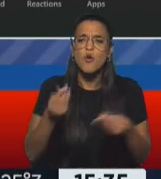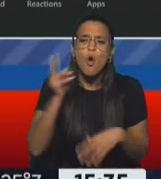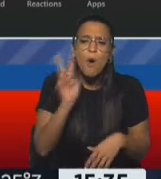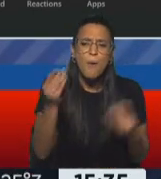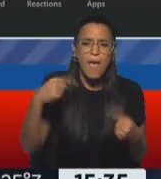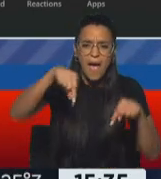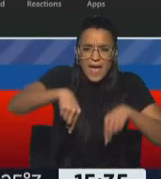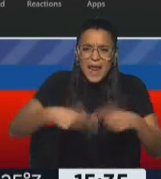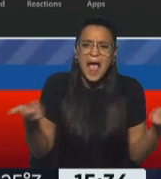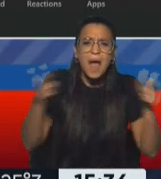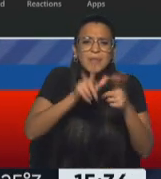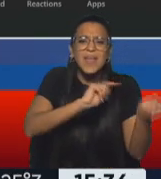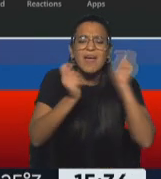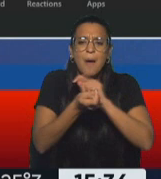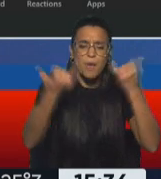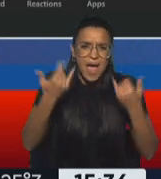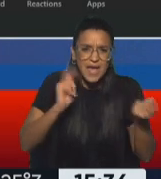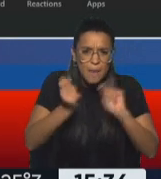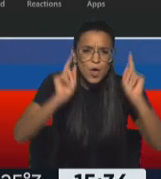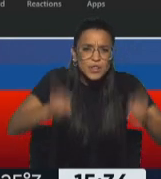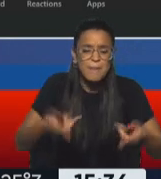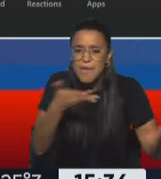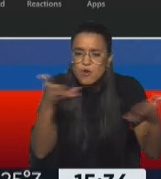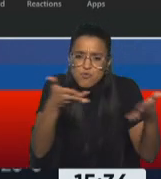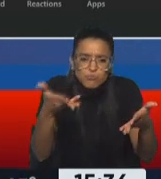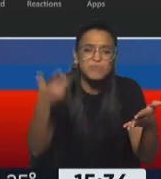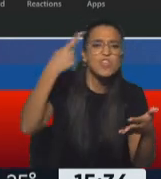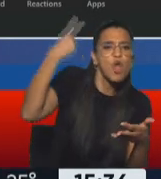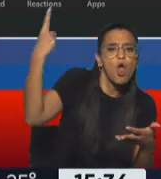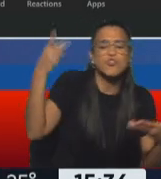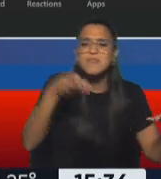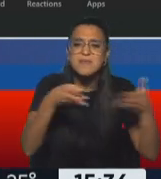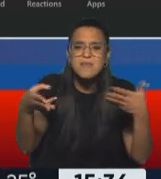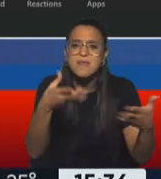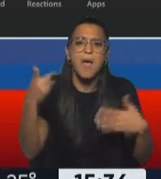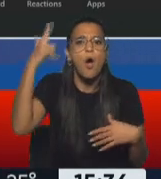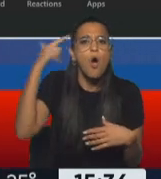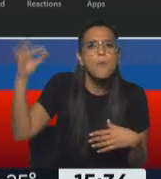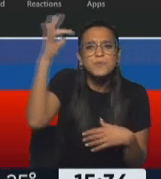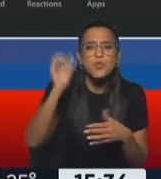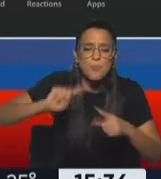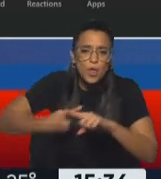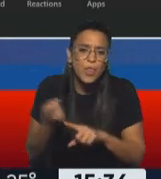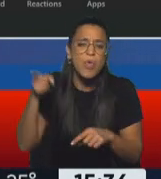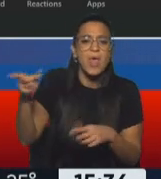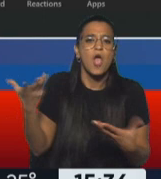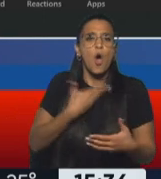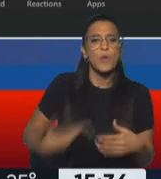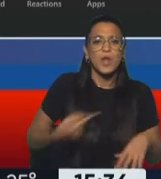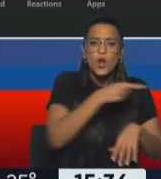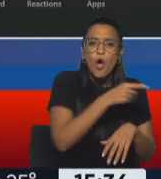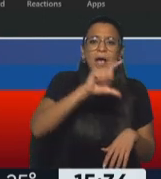este cambio de gabinete, ¿hay un cambio también de rumbo ideológico, de posicionamiento político por parte del gobierno de Castillo?